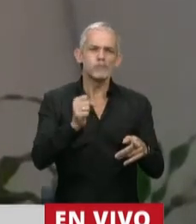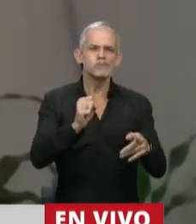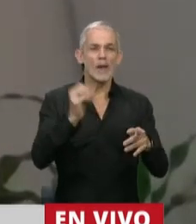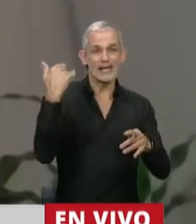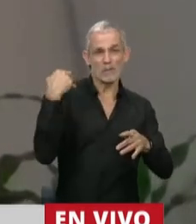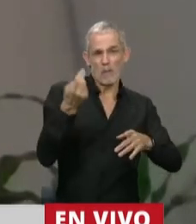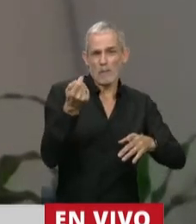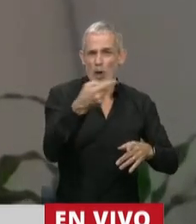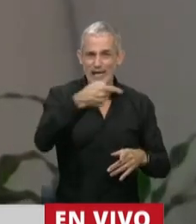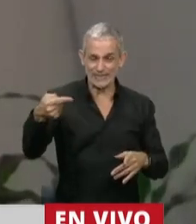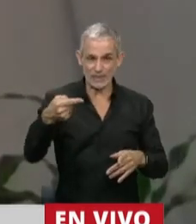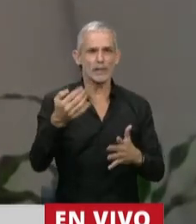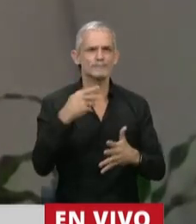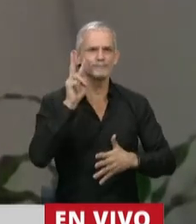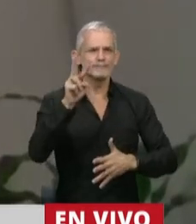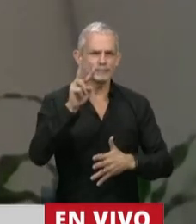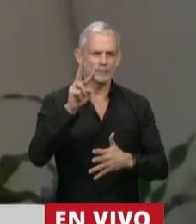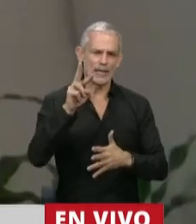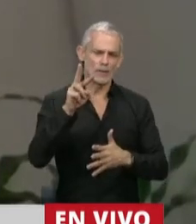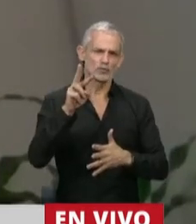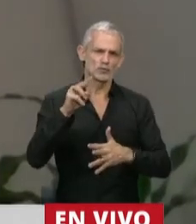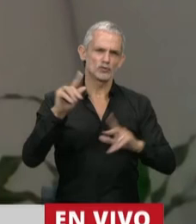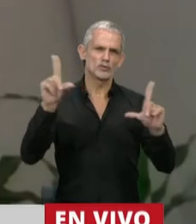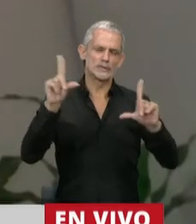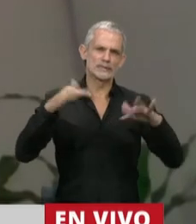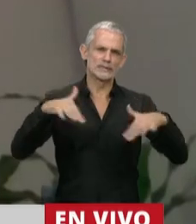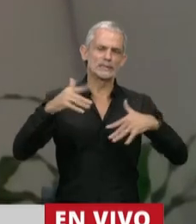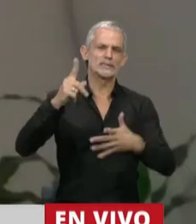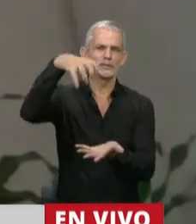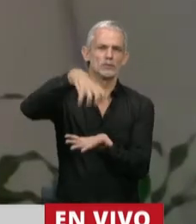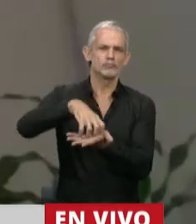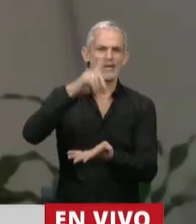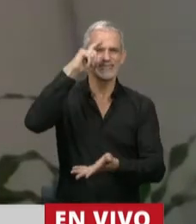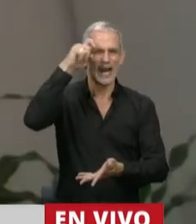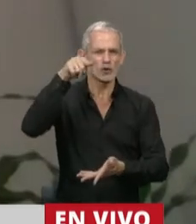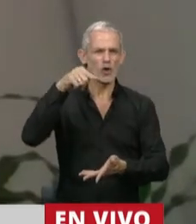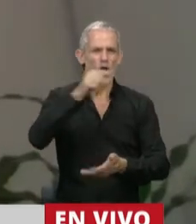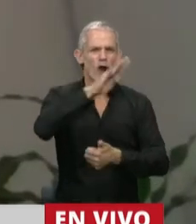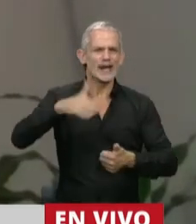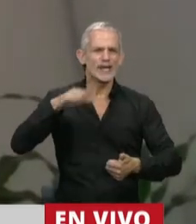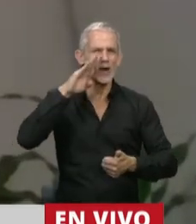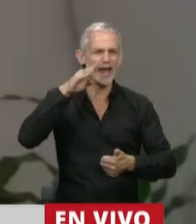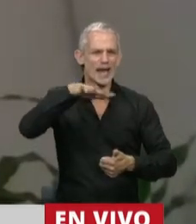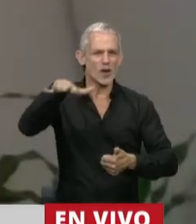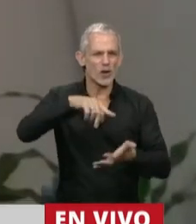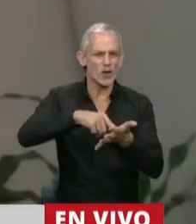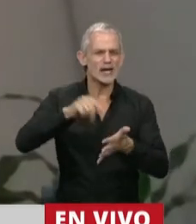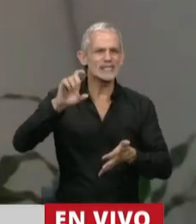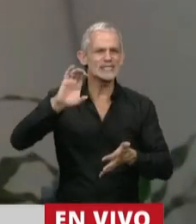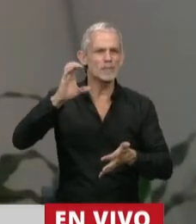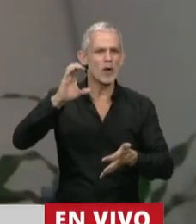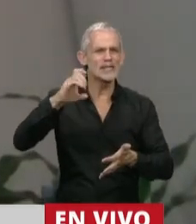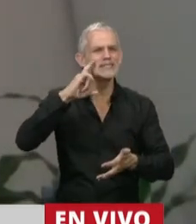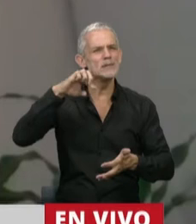pocas semanas veíamos las imágenes del sanatorio Río Negro, la localidad de Cipolletti, donde hubo